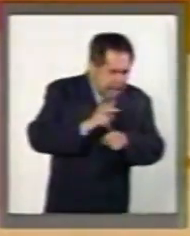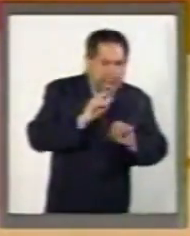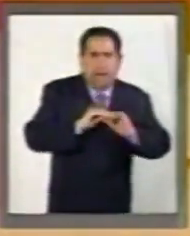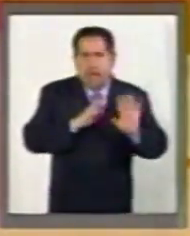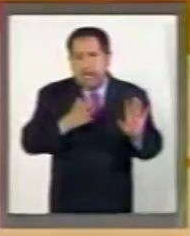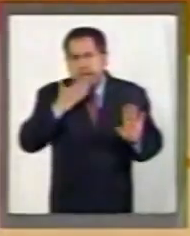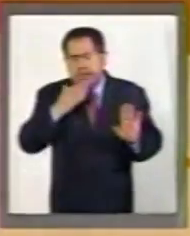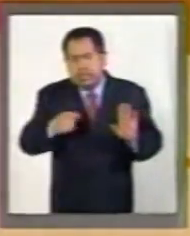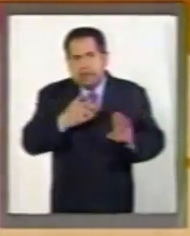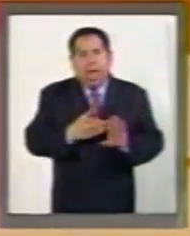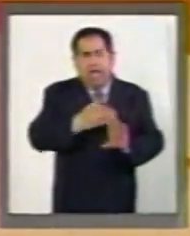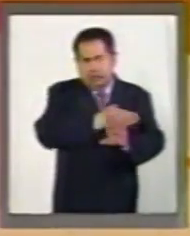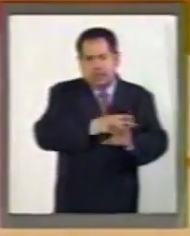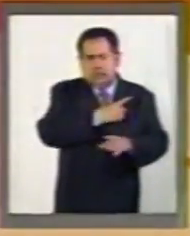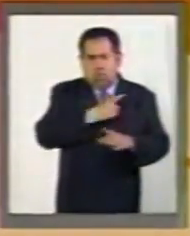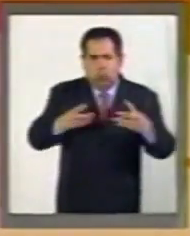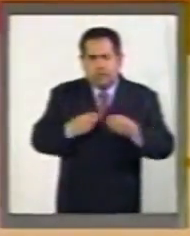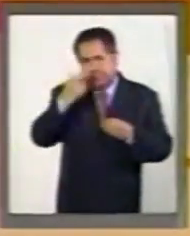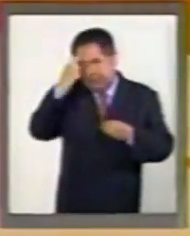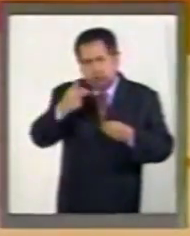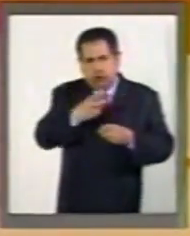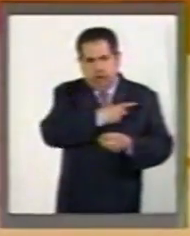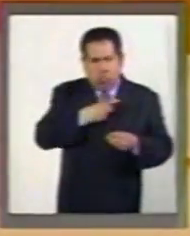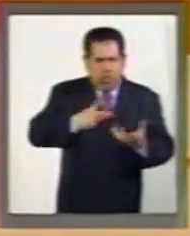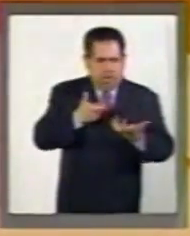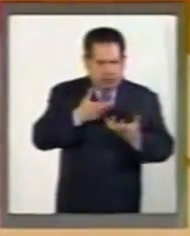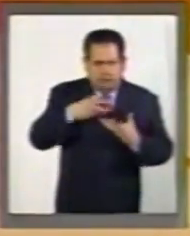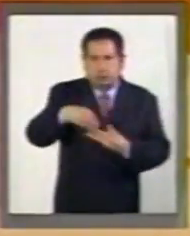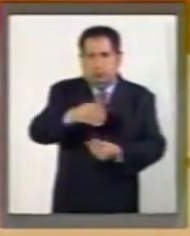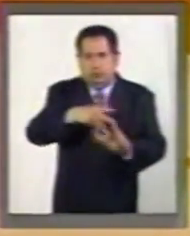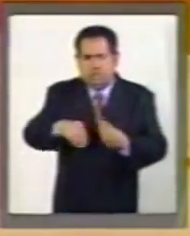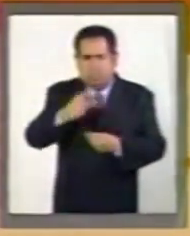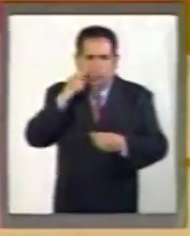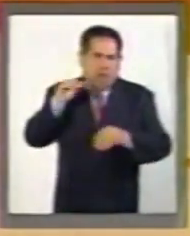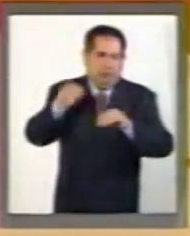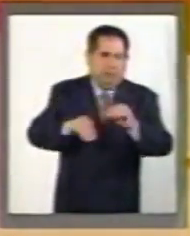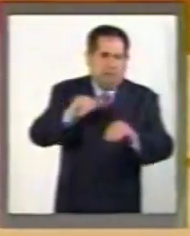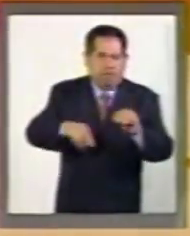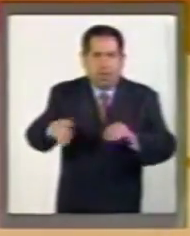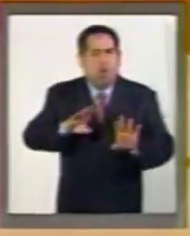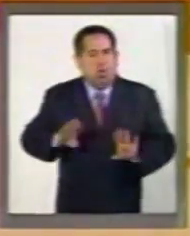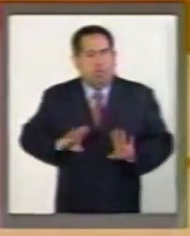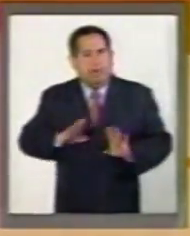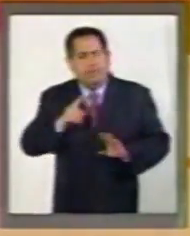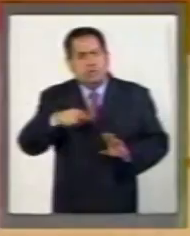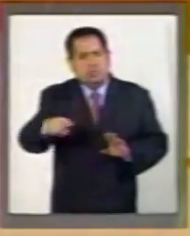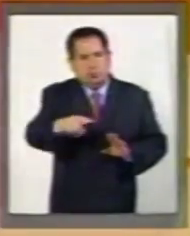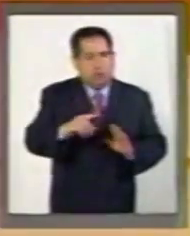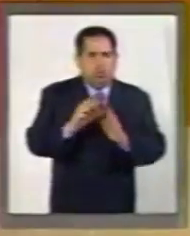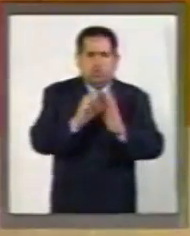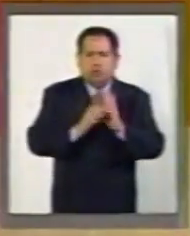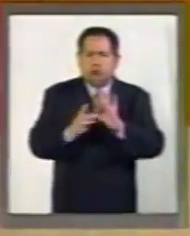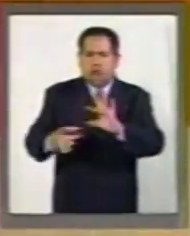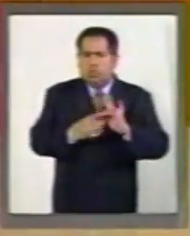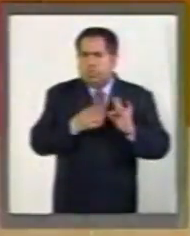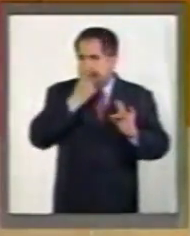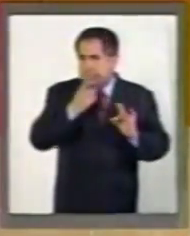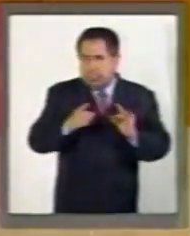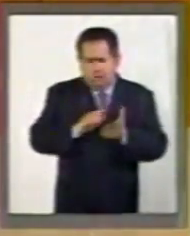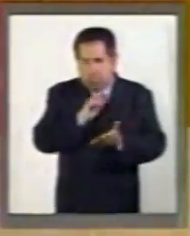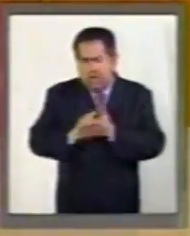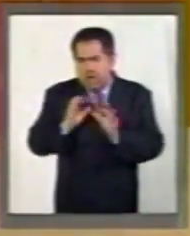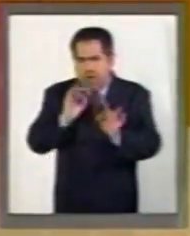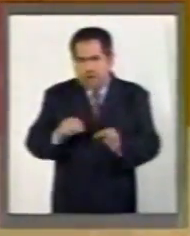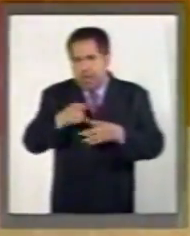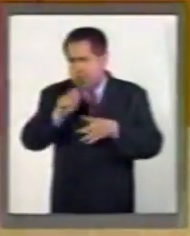se haya realizado cumpliendo con las disposiciones constitucionales y legales